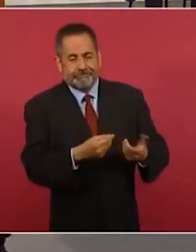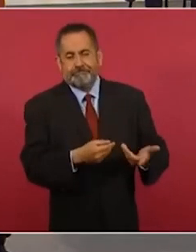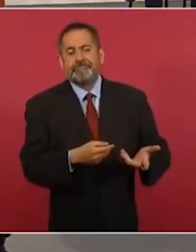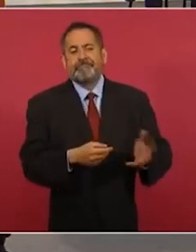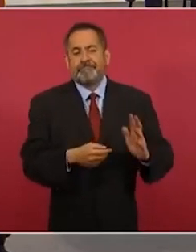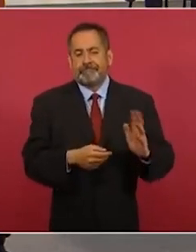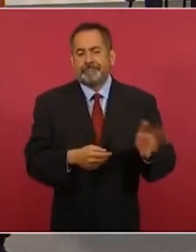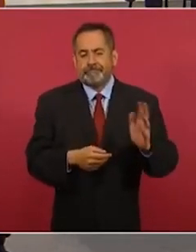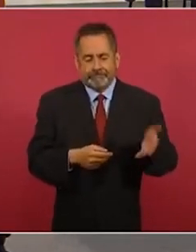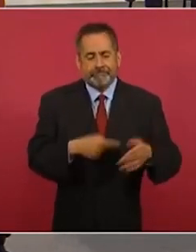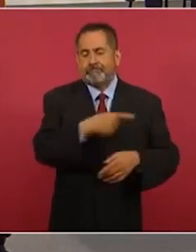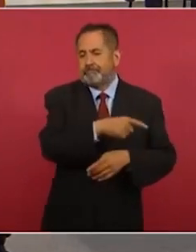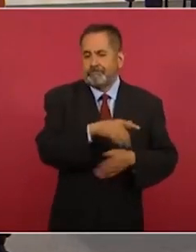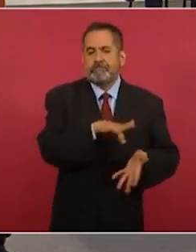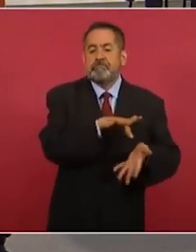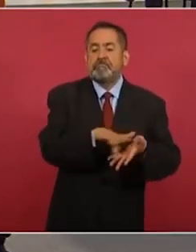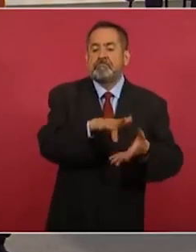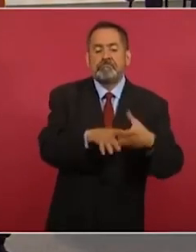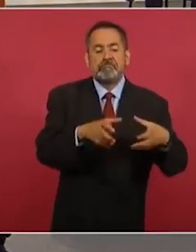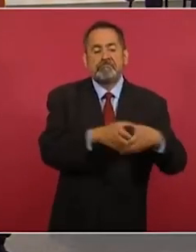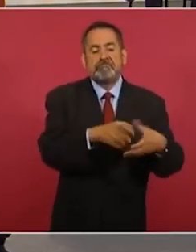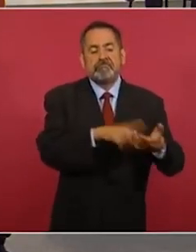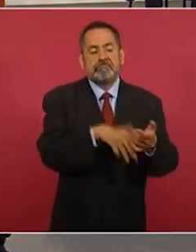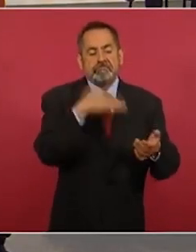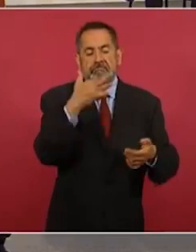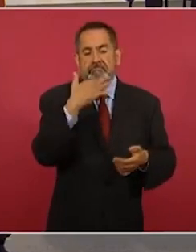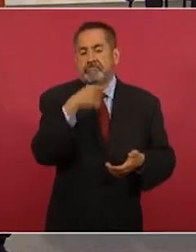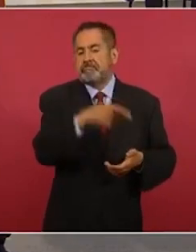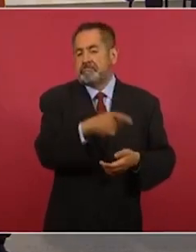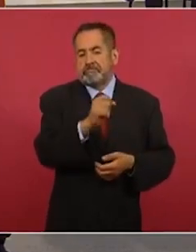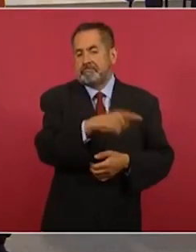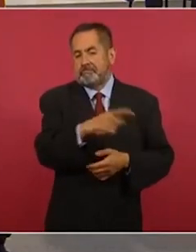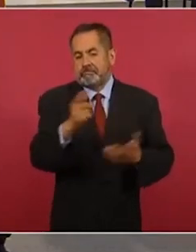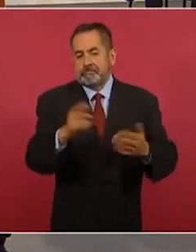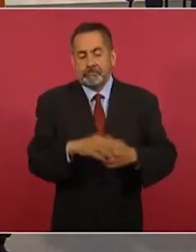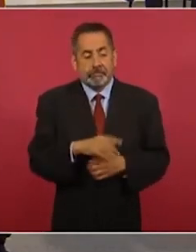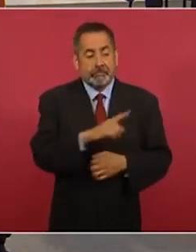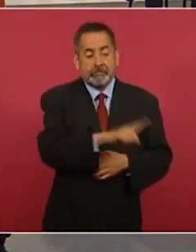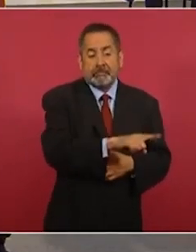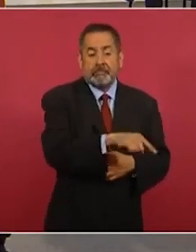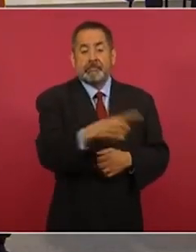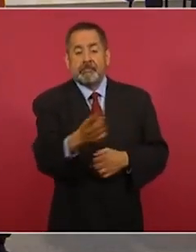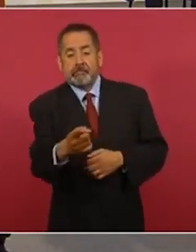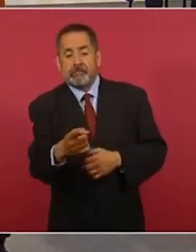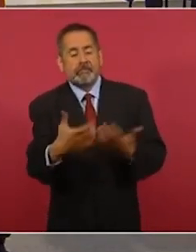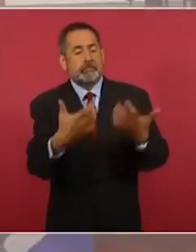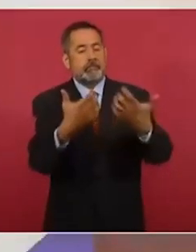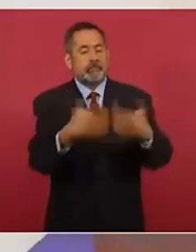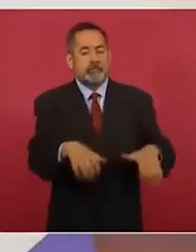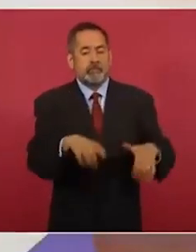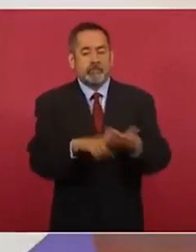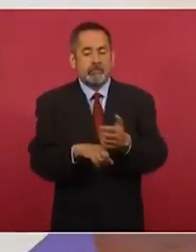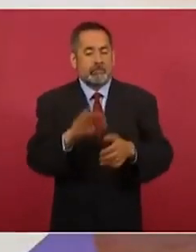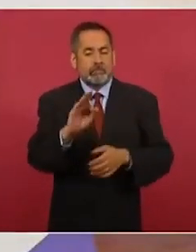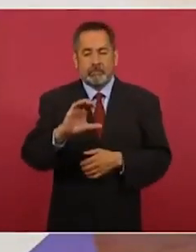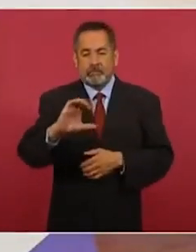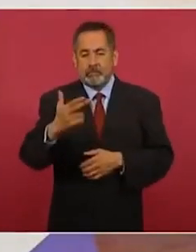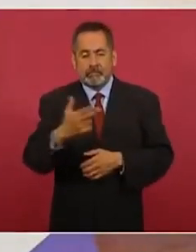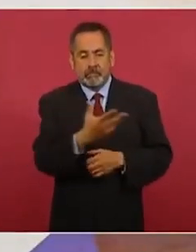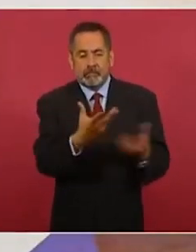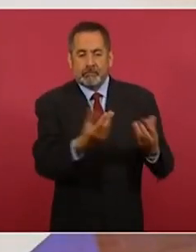apoyando al cuñado de Calderón.